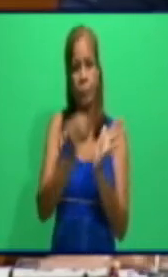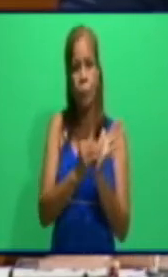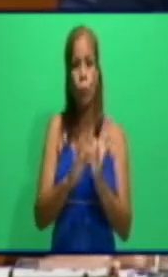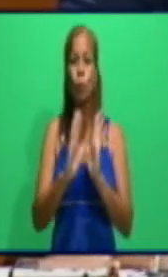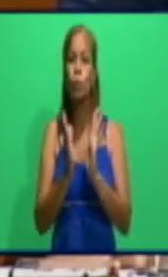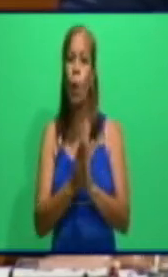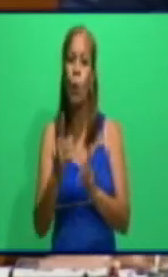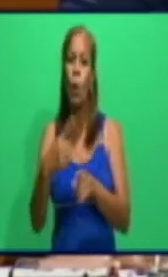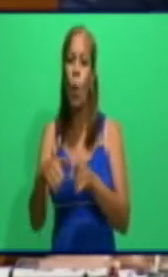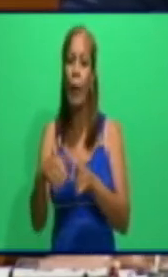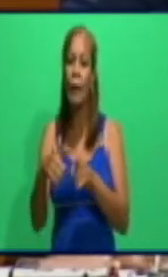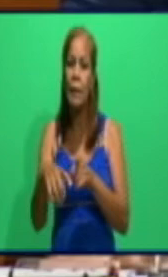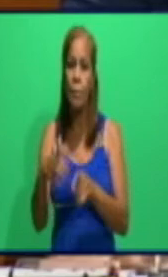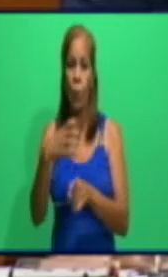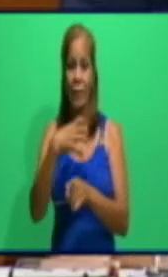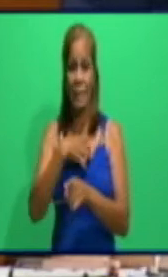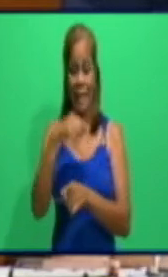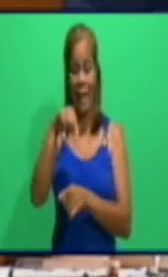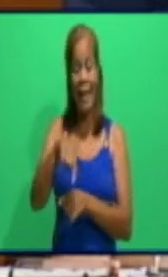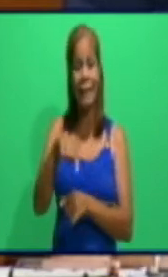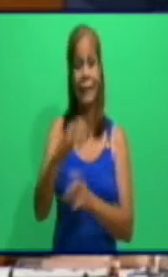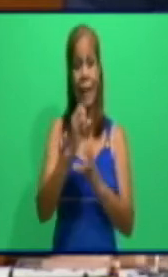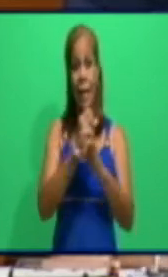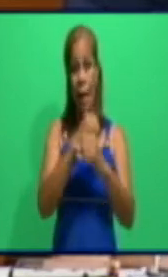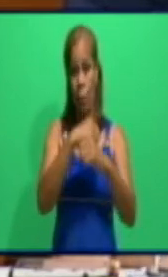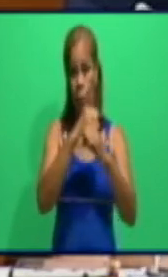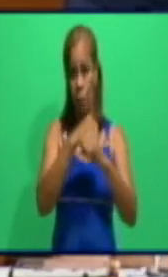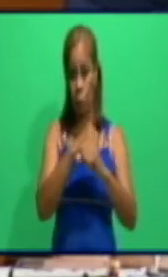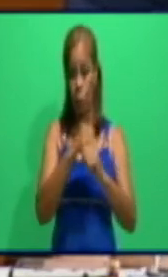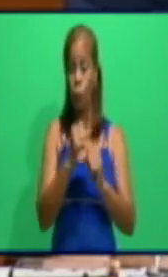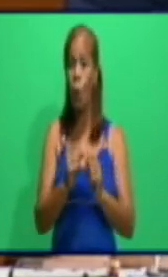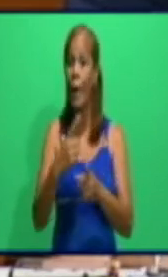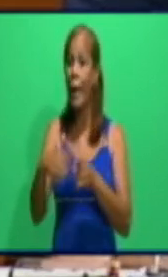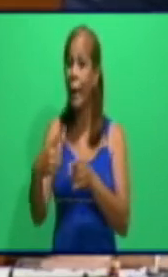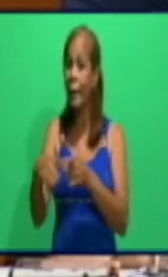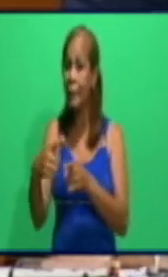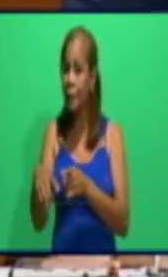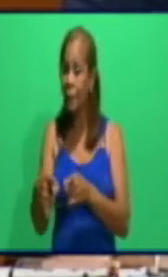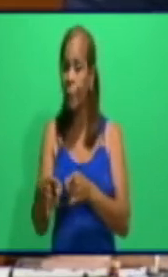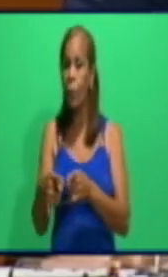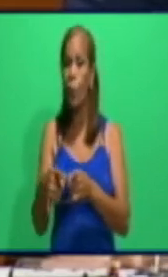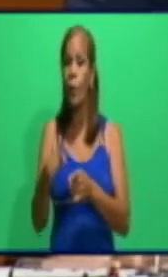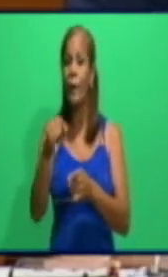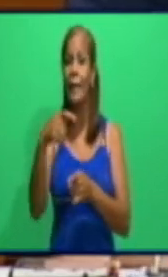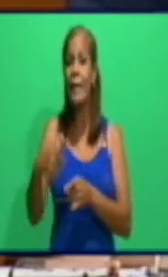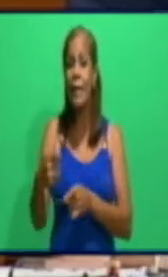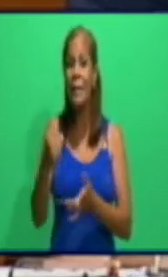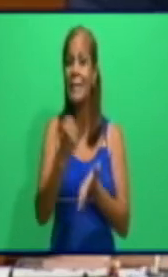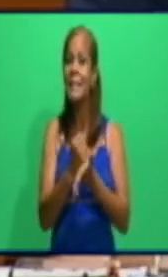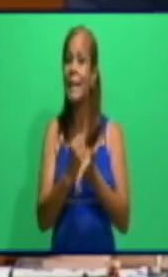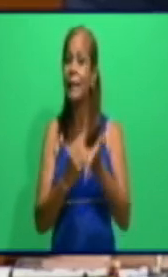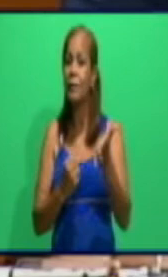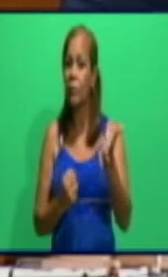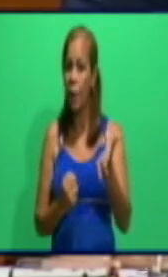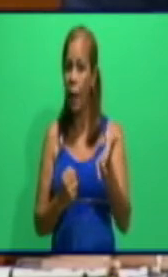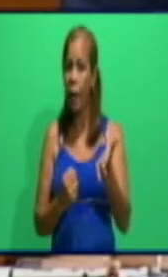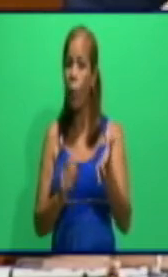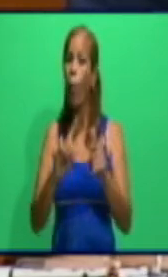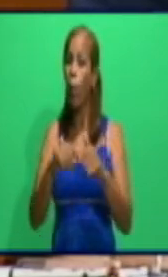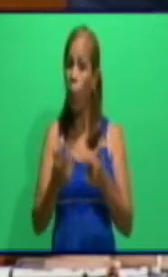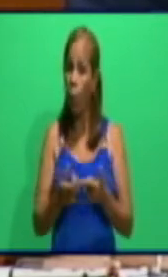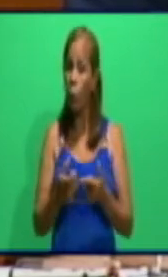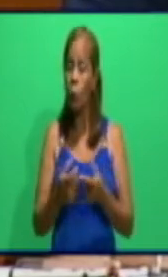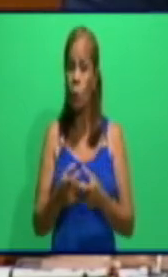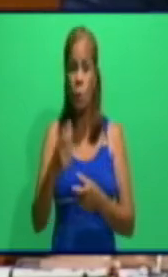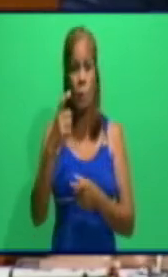este laboratorio. Equipamiento que tiene que estar certificado por los expertos, por los científicos,